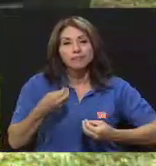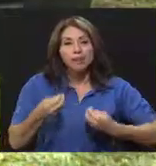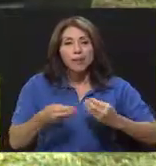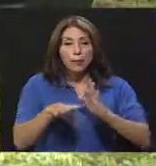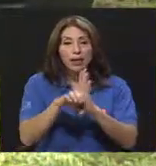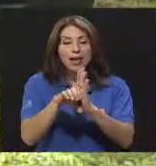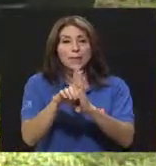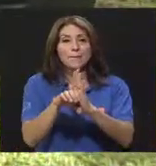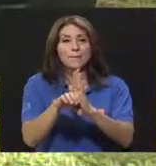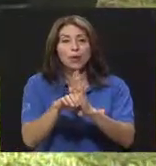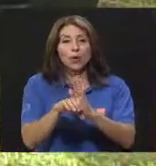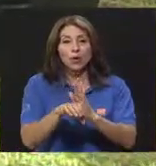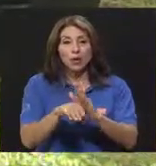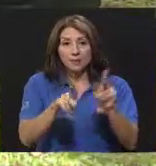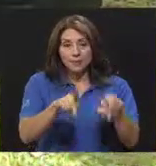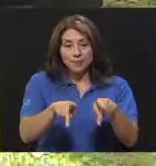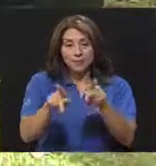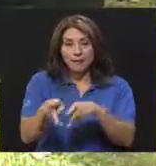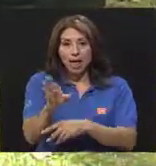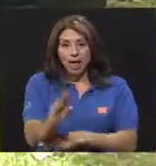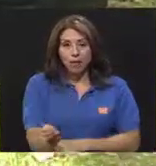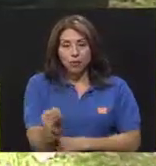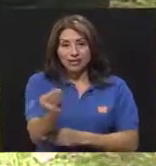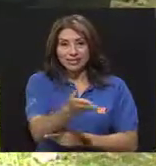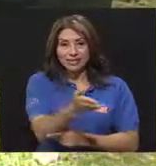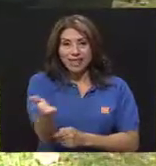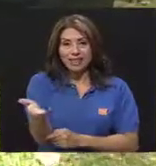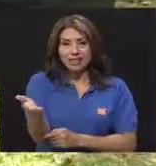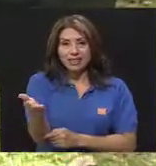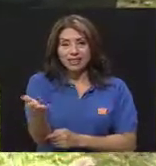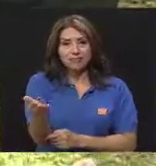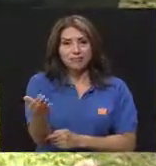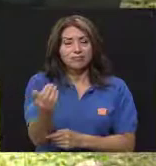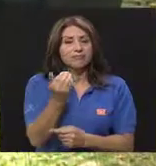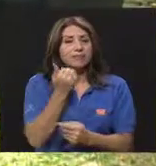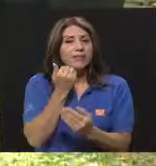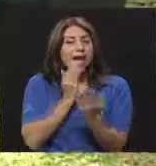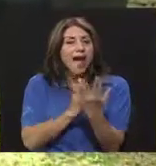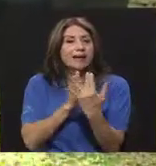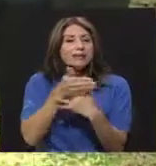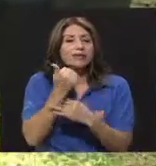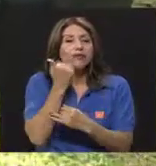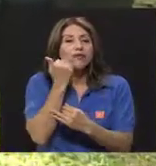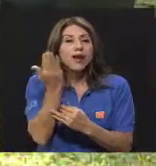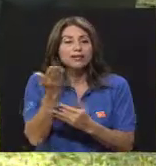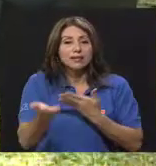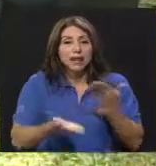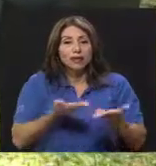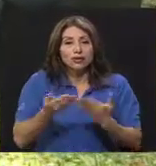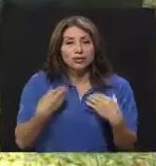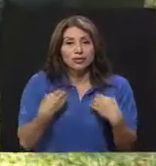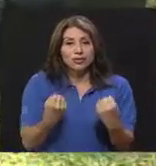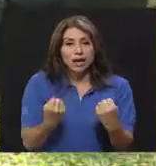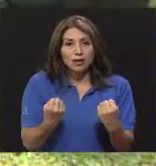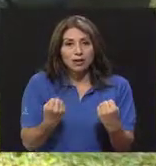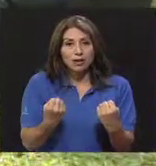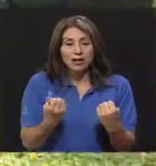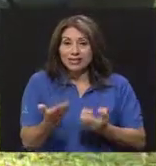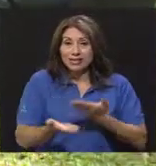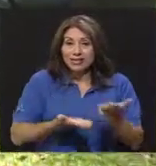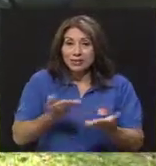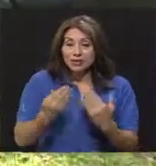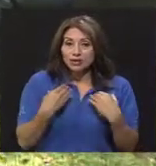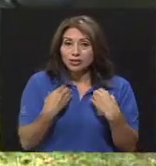que el adolescente y el joven tengan acceso fácil a los servicios de salud. Y que estos servicios de salud sean